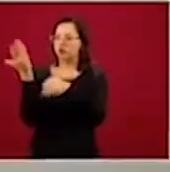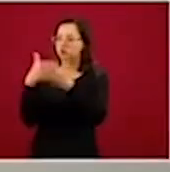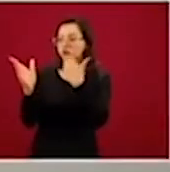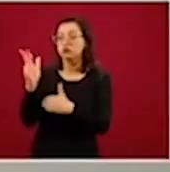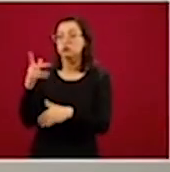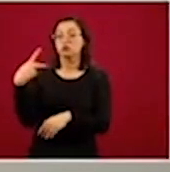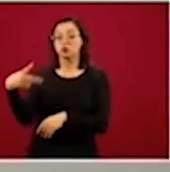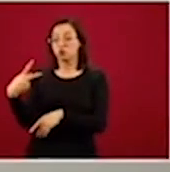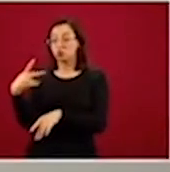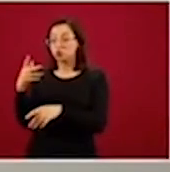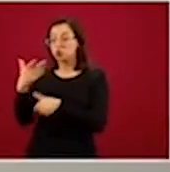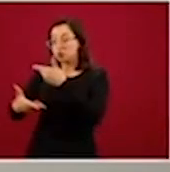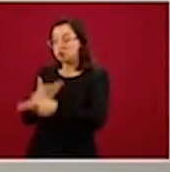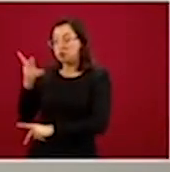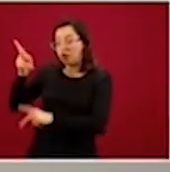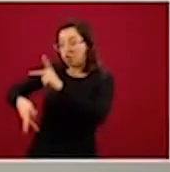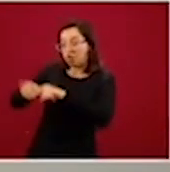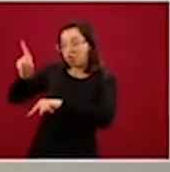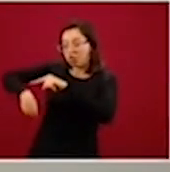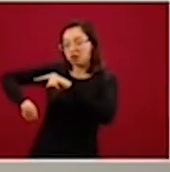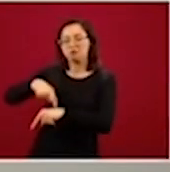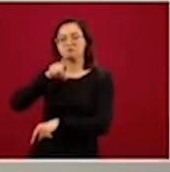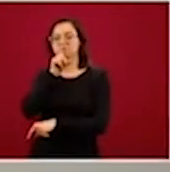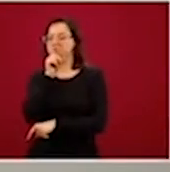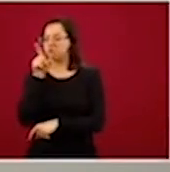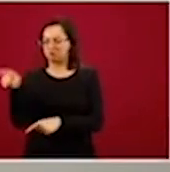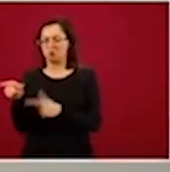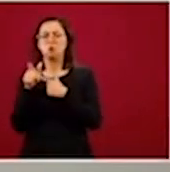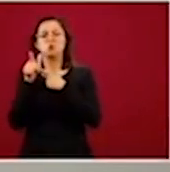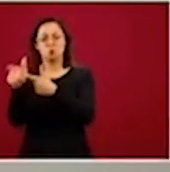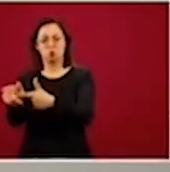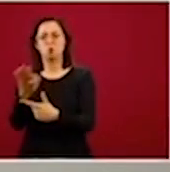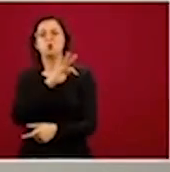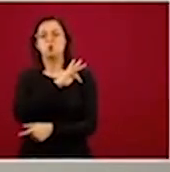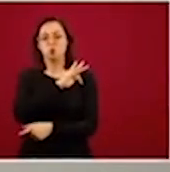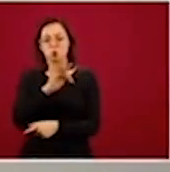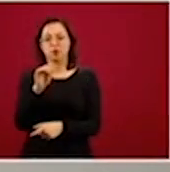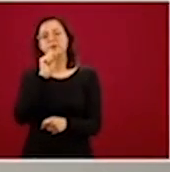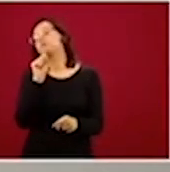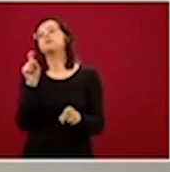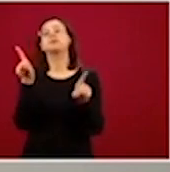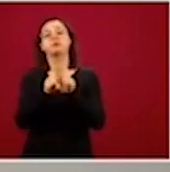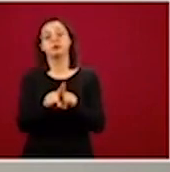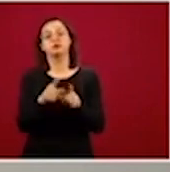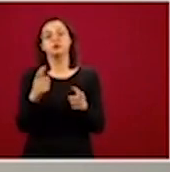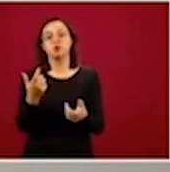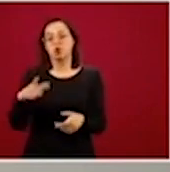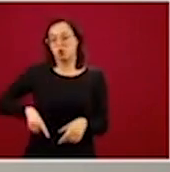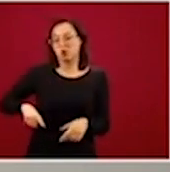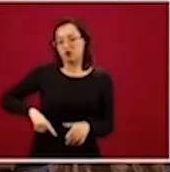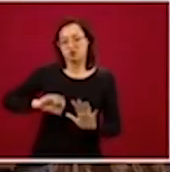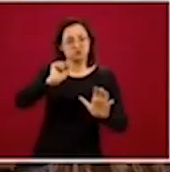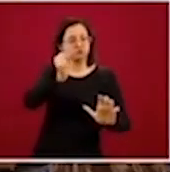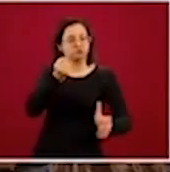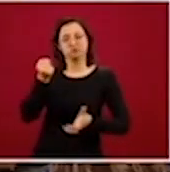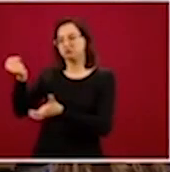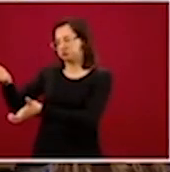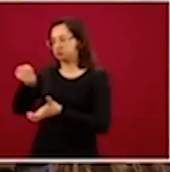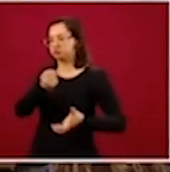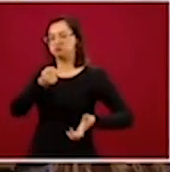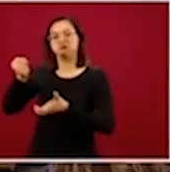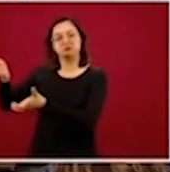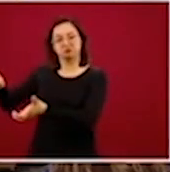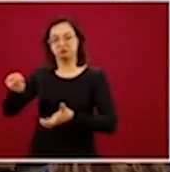les va a suspender el servicio en esta entidad y va a seguir siendo financiado con dinero público. Ahora, los nuevos